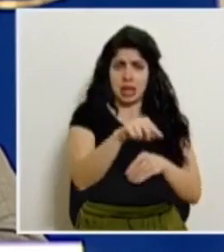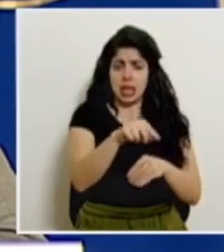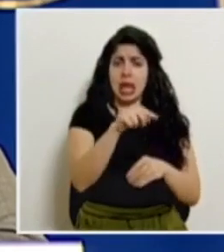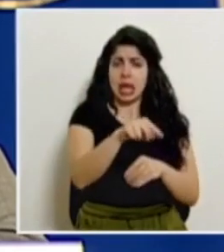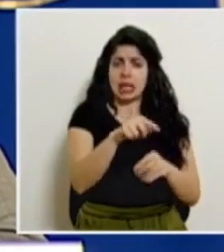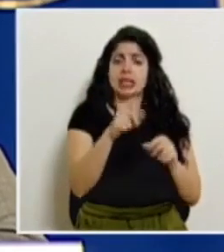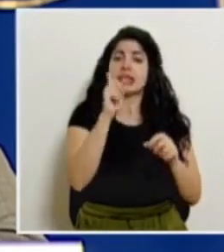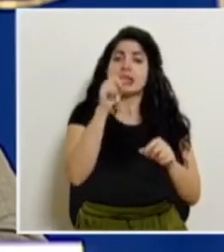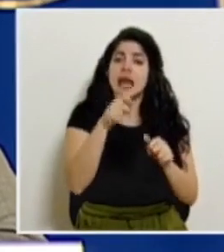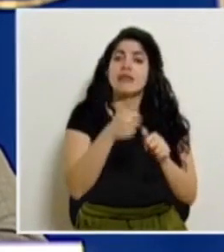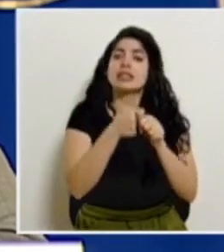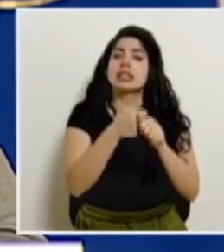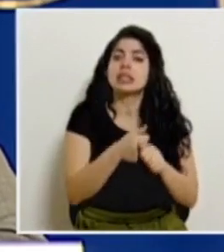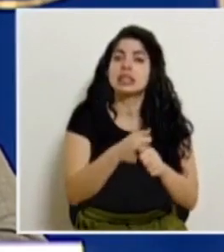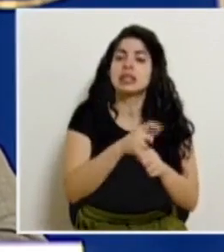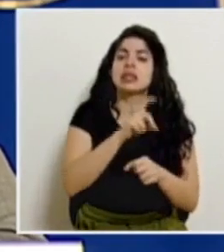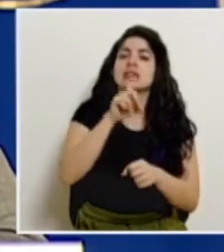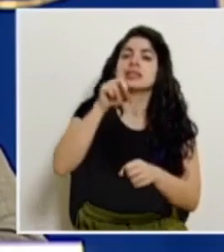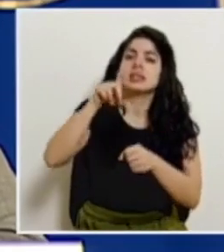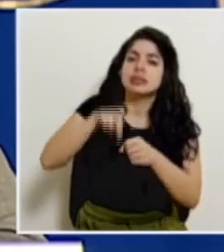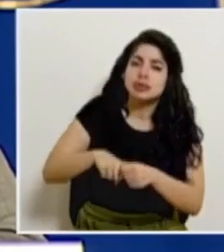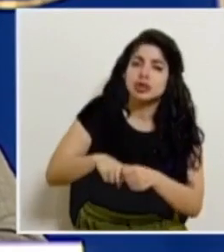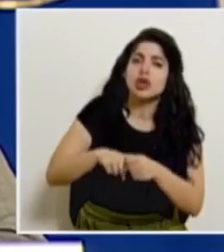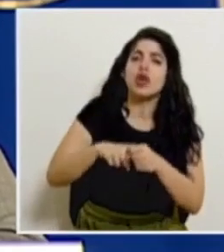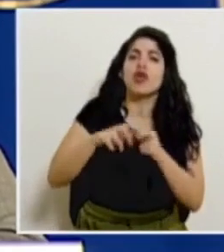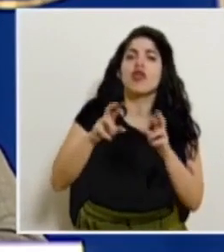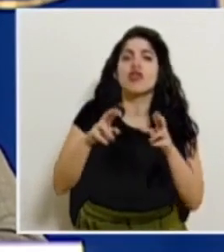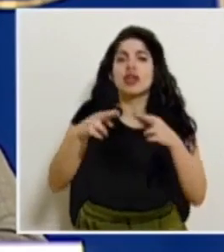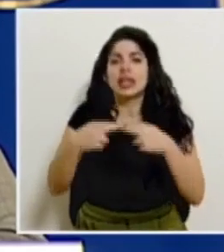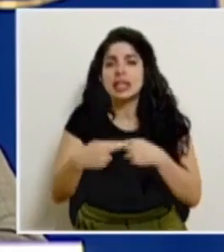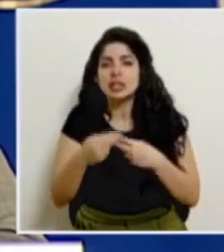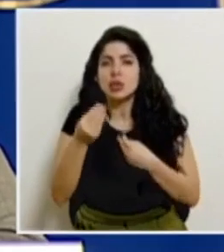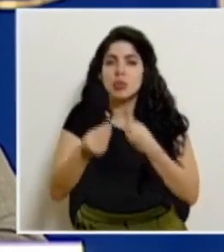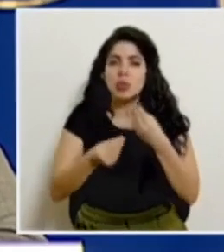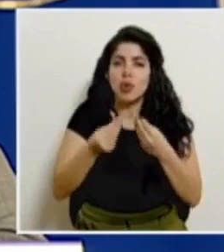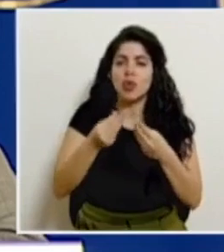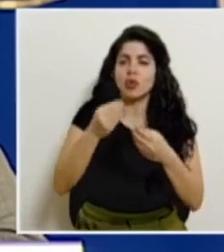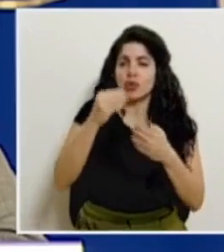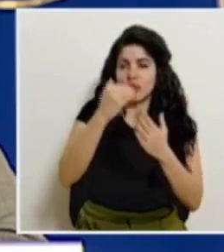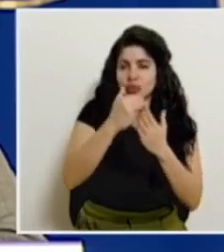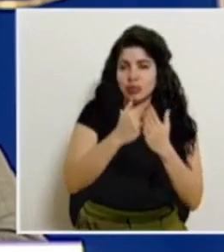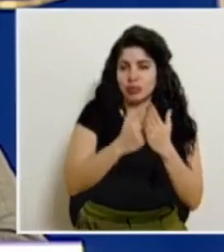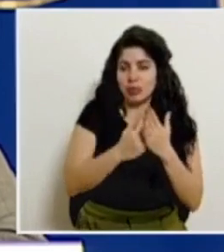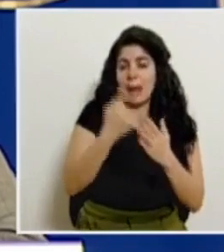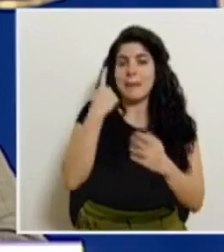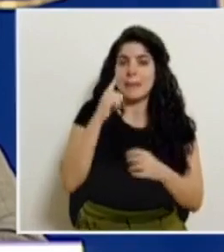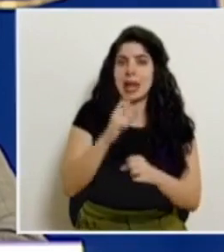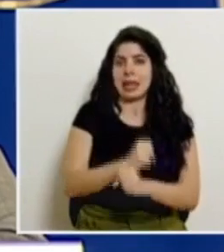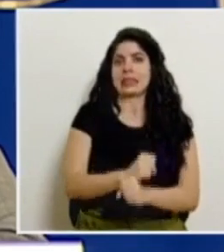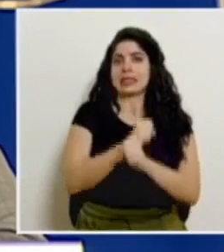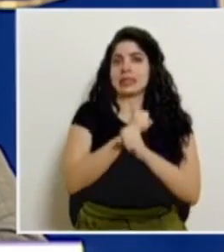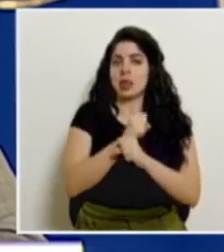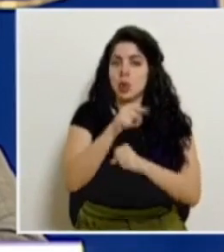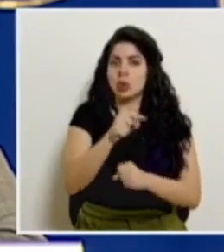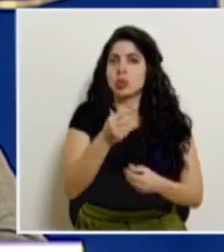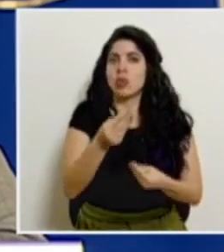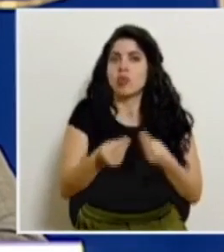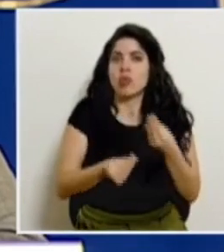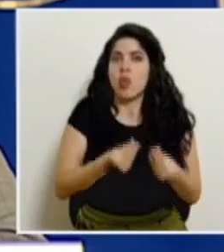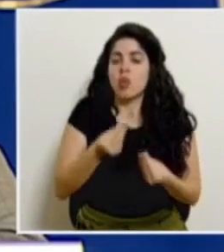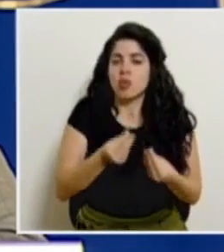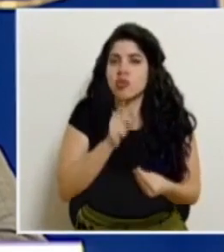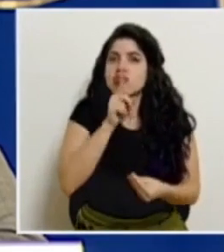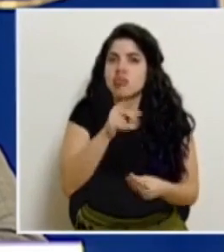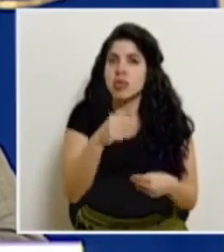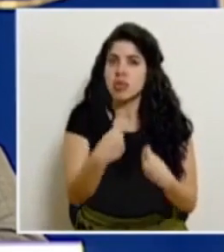seguirse pues los lineamientos de inscripción de los y registro de los productos de modo tal también que se garantice que sean productos que van